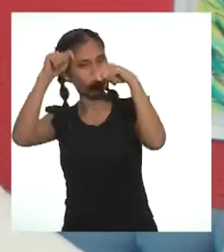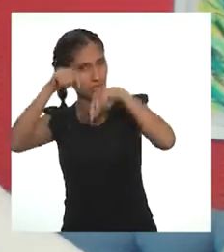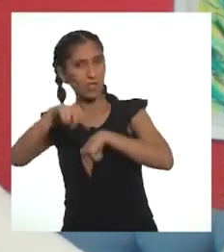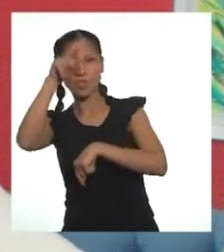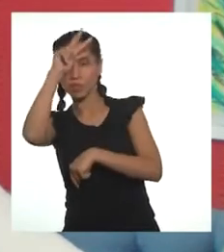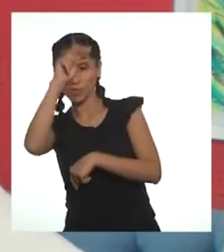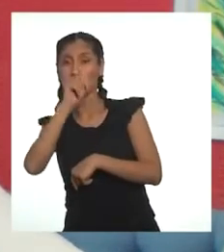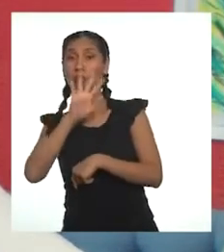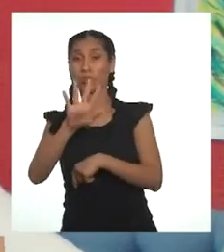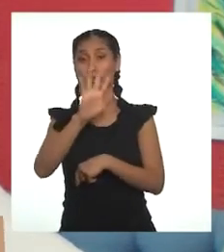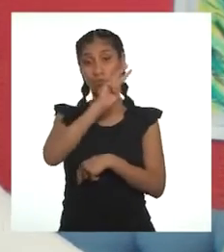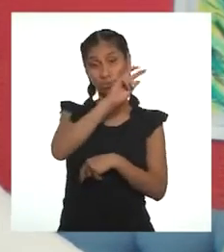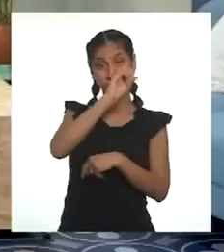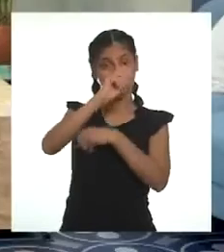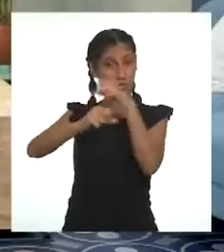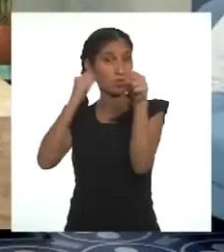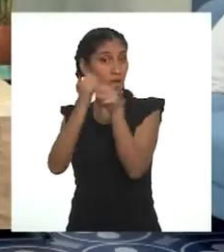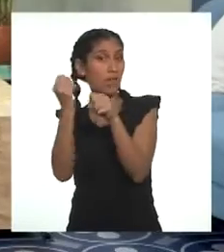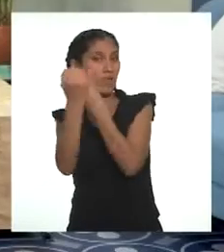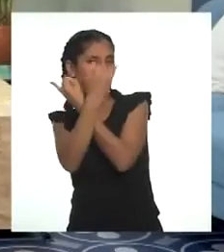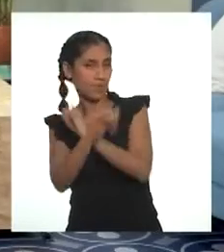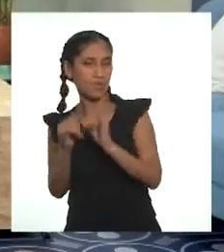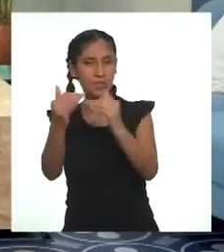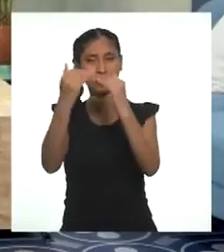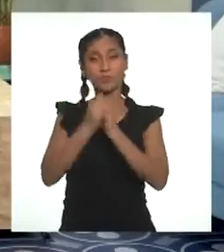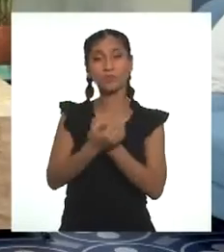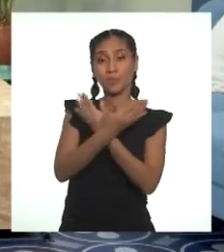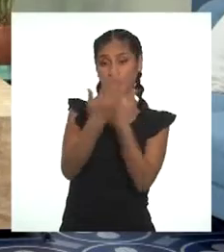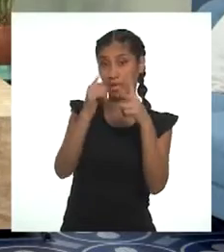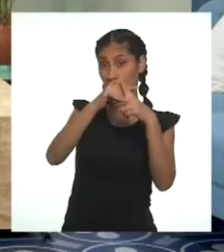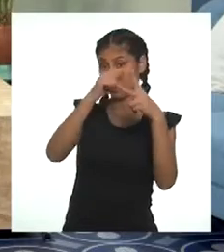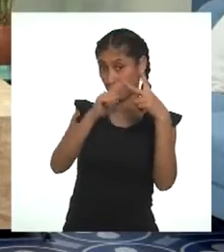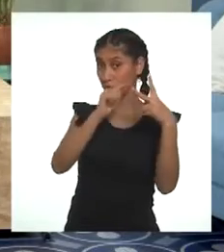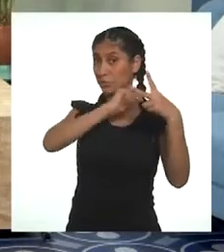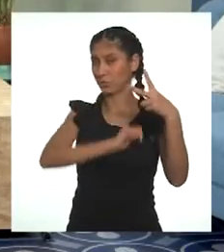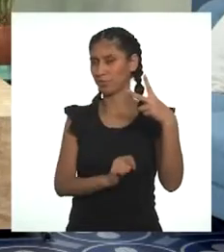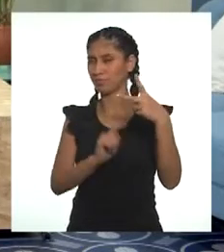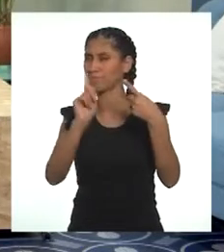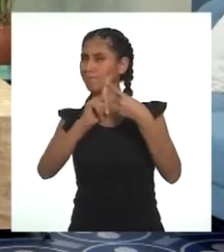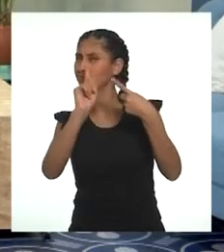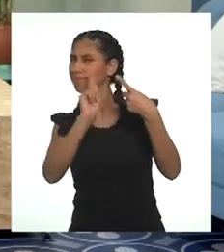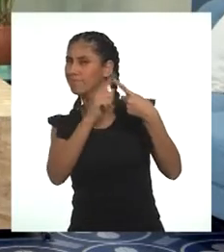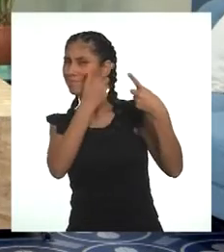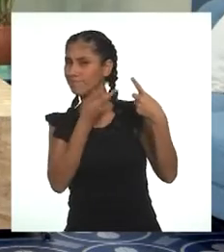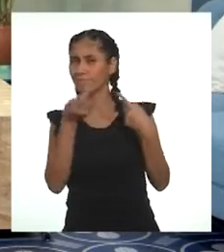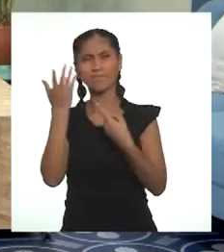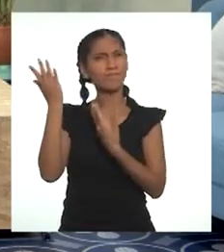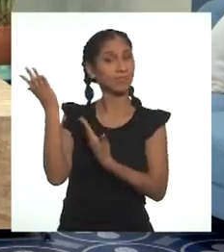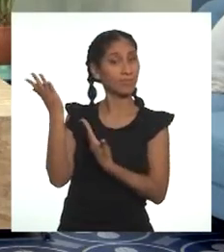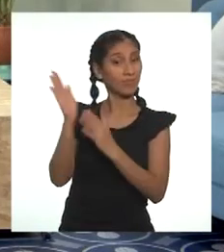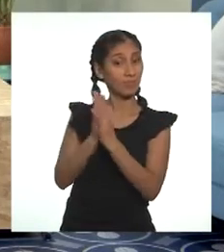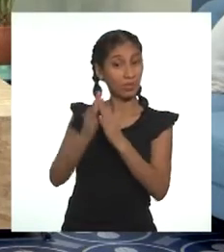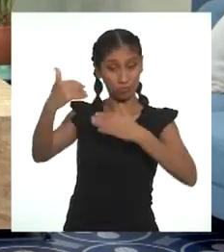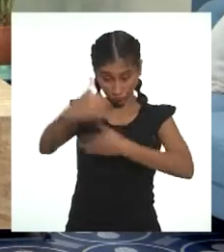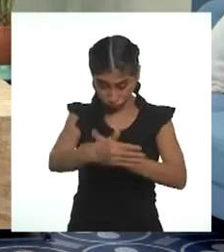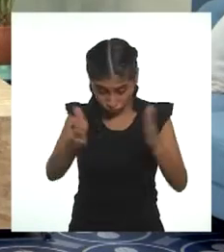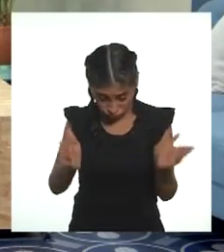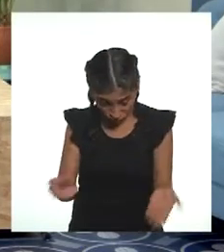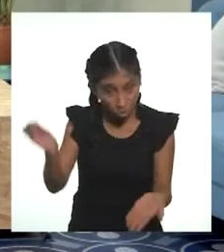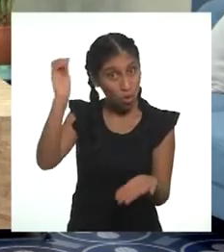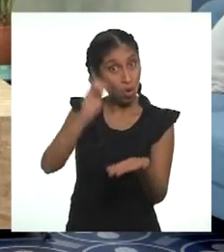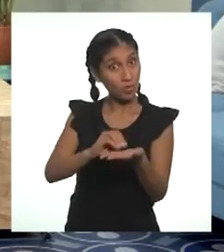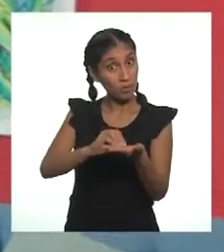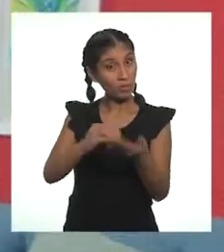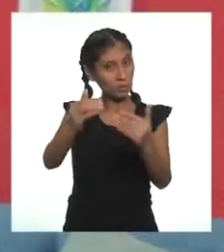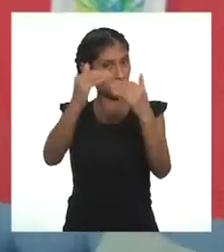nuestros 200 años de vida republicana. Querida Promo 2021, tenemos dos situaciones. Primero, ¿volvió el baúl al